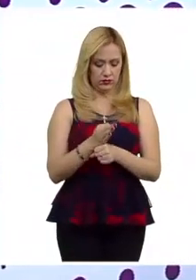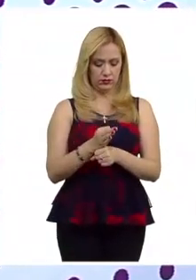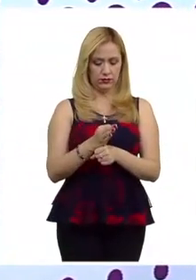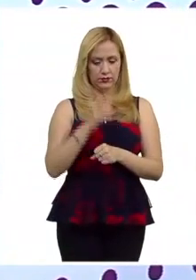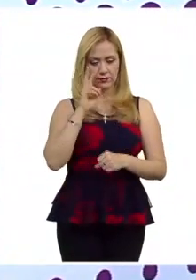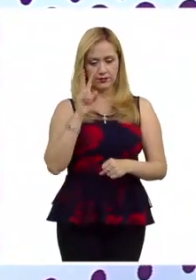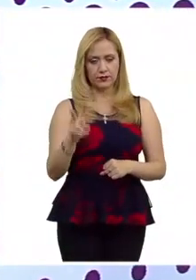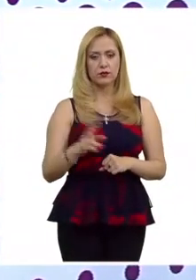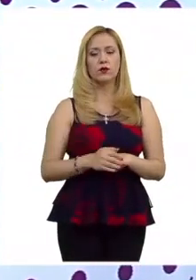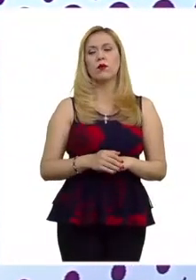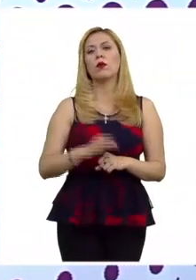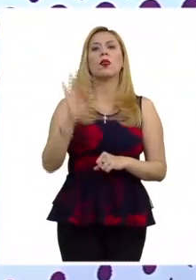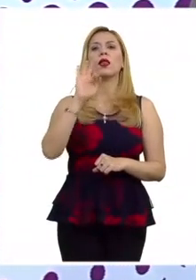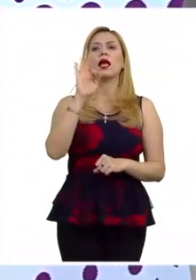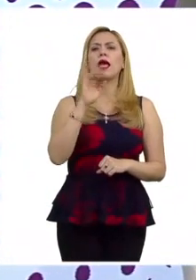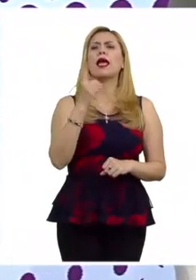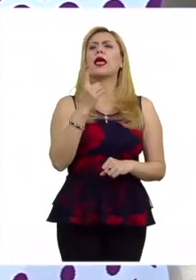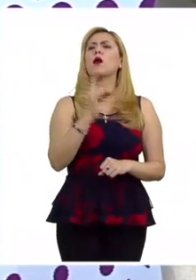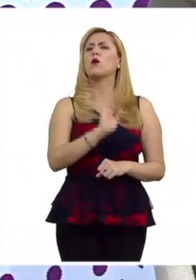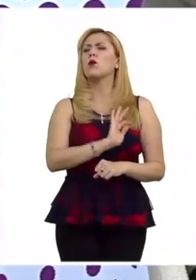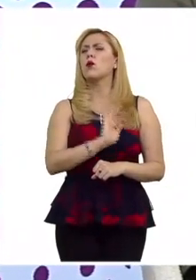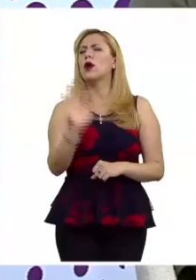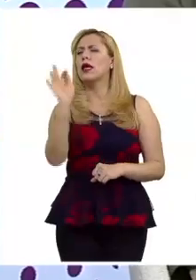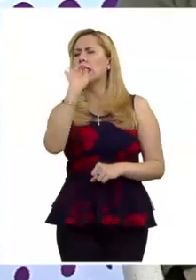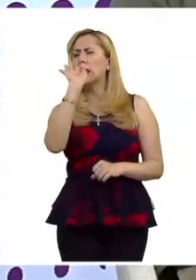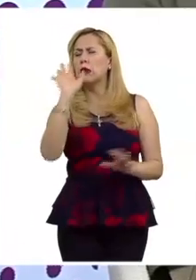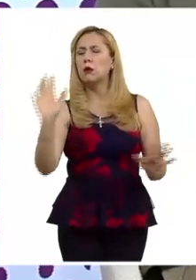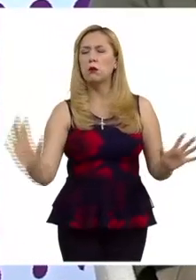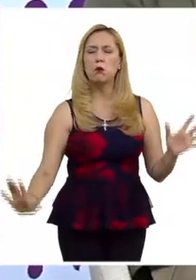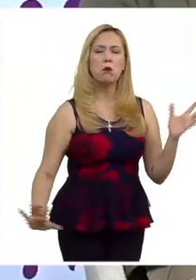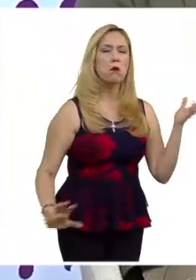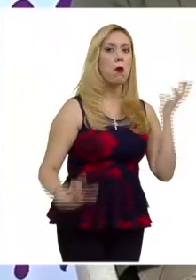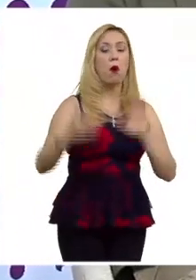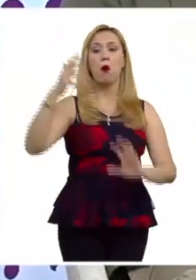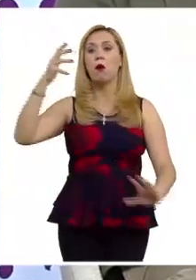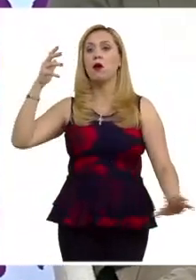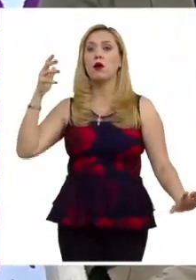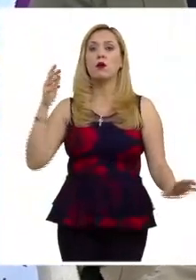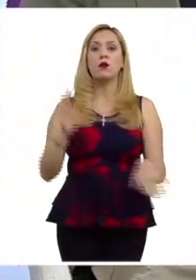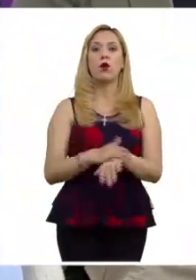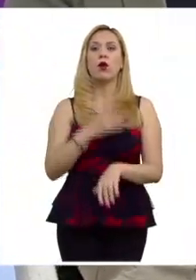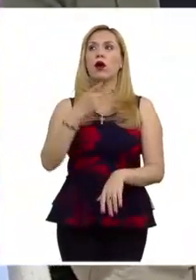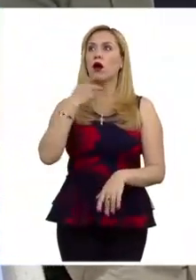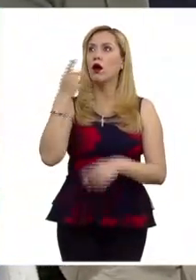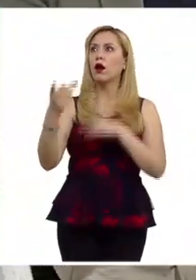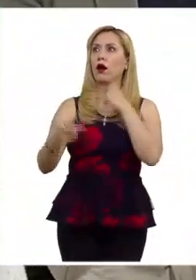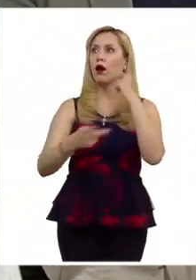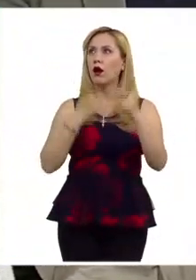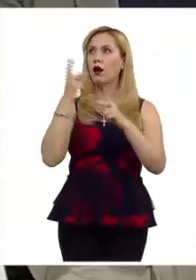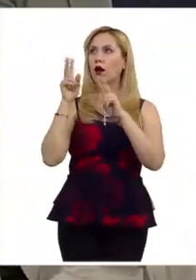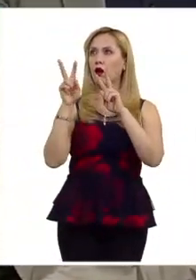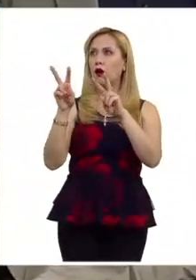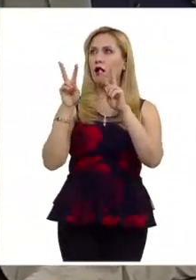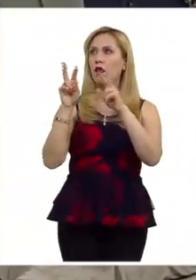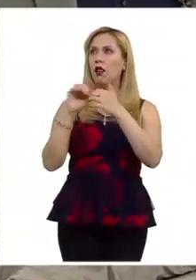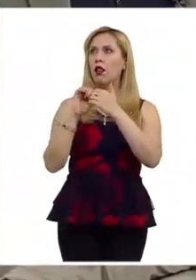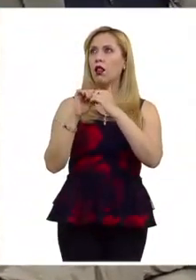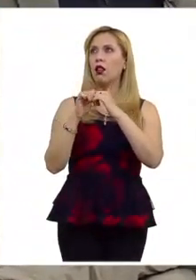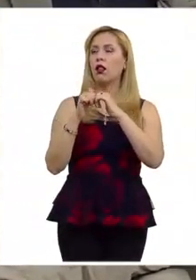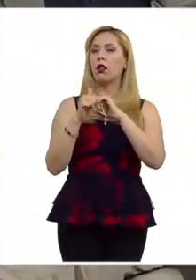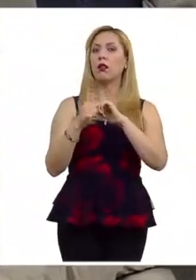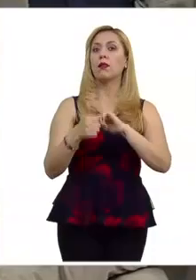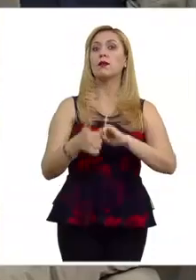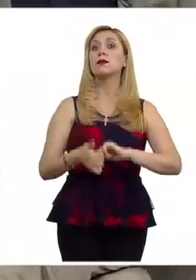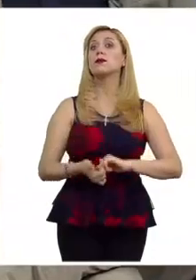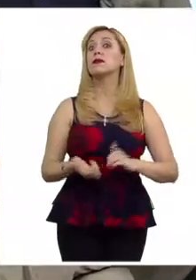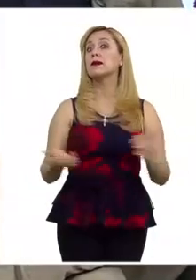de lo que pueda suceder frente a algo que se pueda denominar discurso de odio, va a ser crucial y va a ser lo que puede